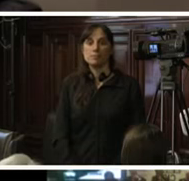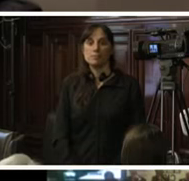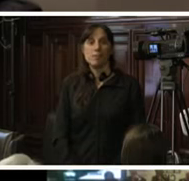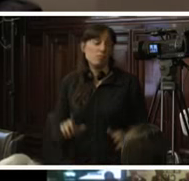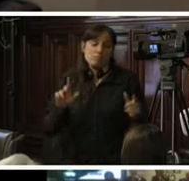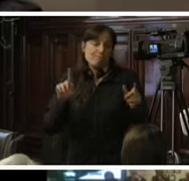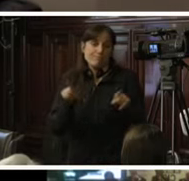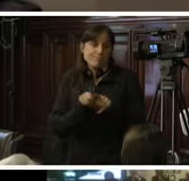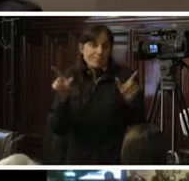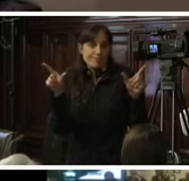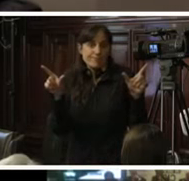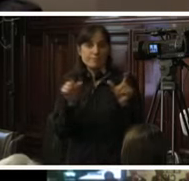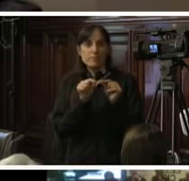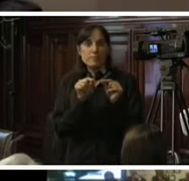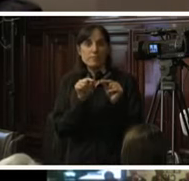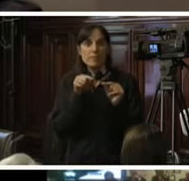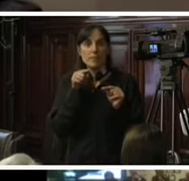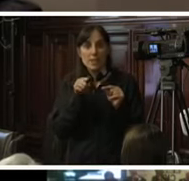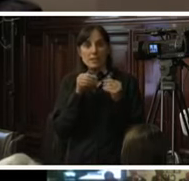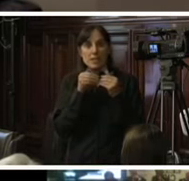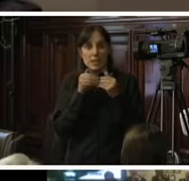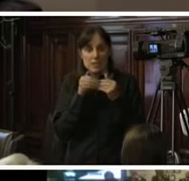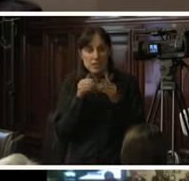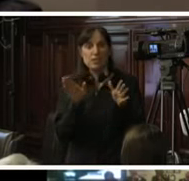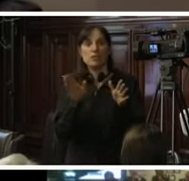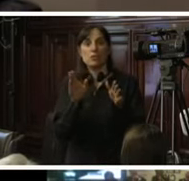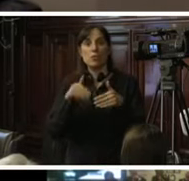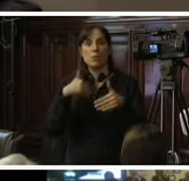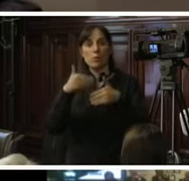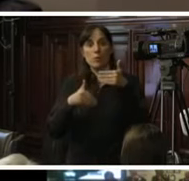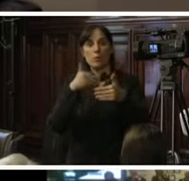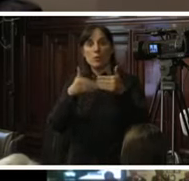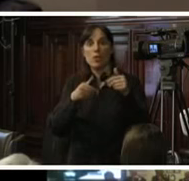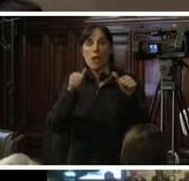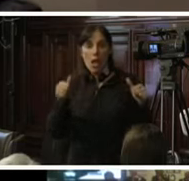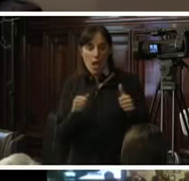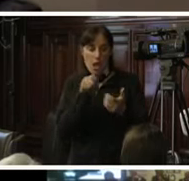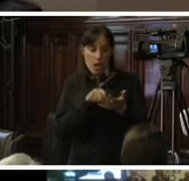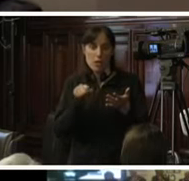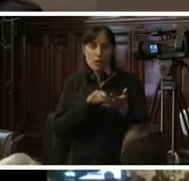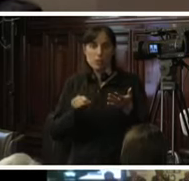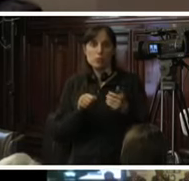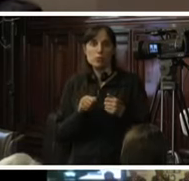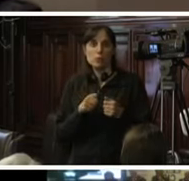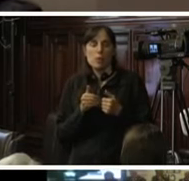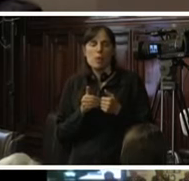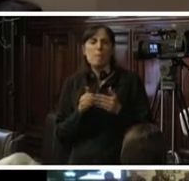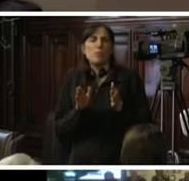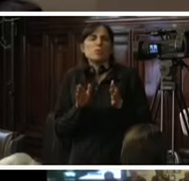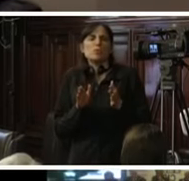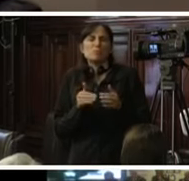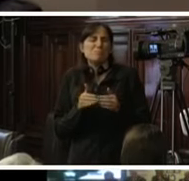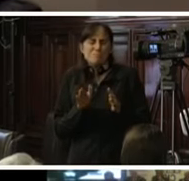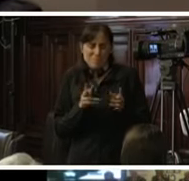síntesis en este inicio de procedimiento los hechos y el impulso se encuentran en la fase